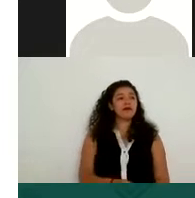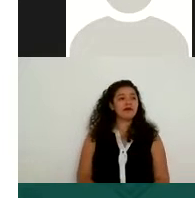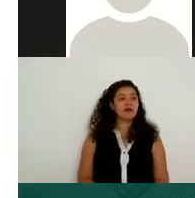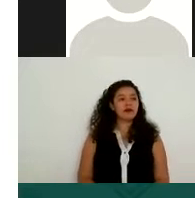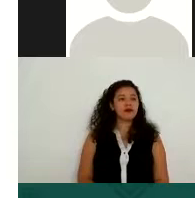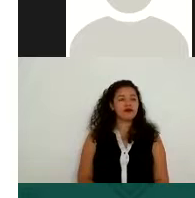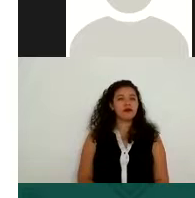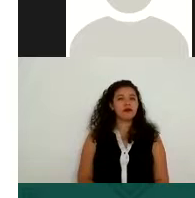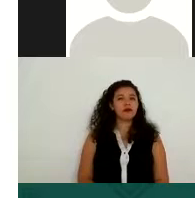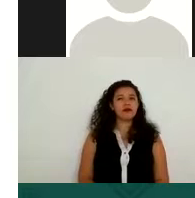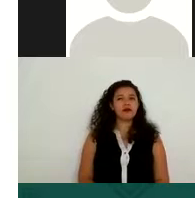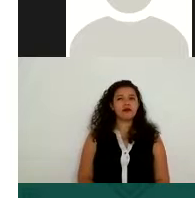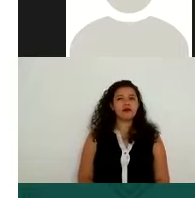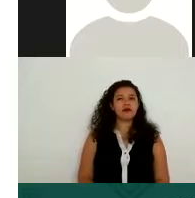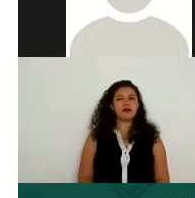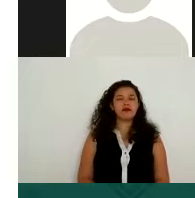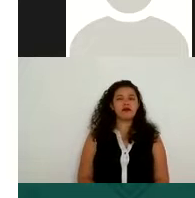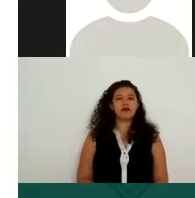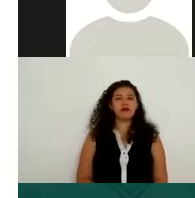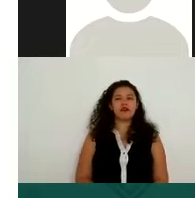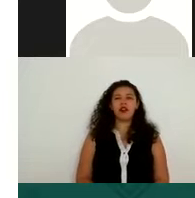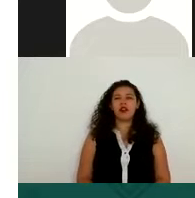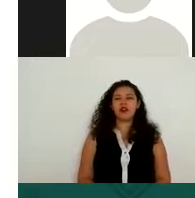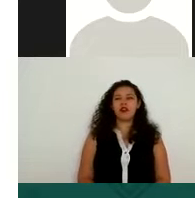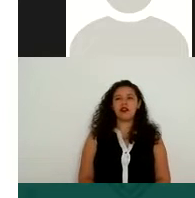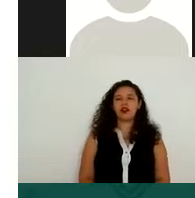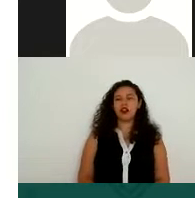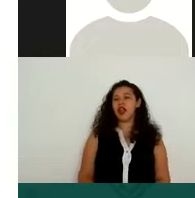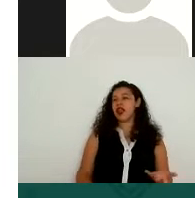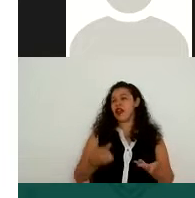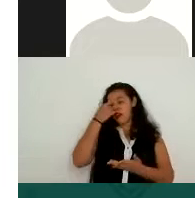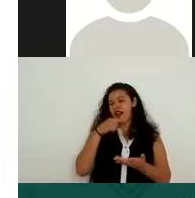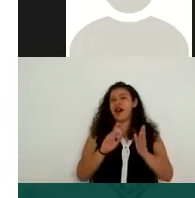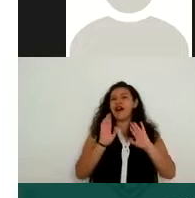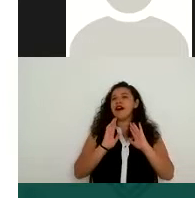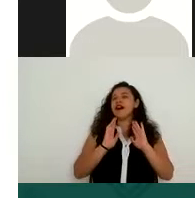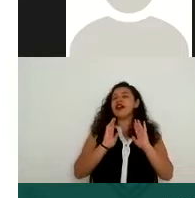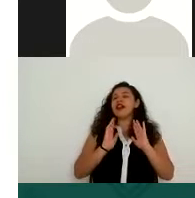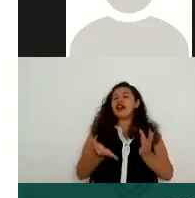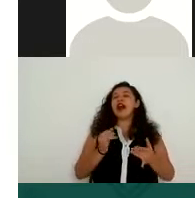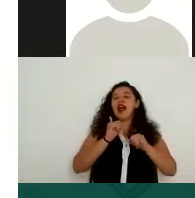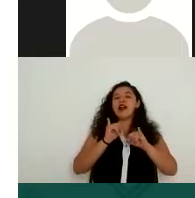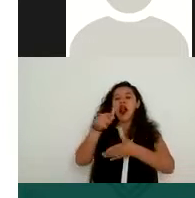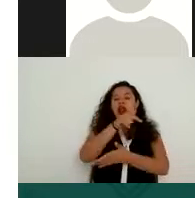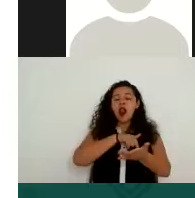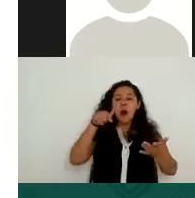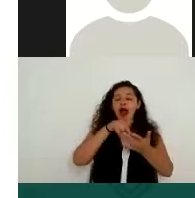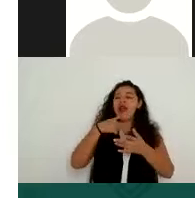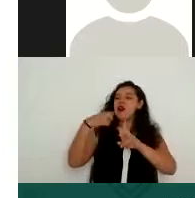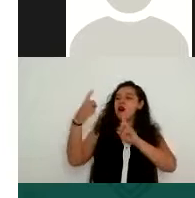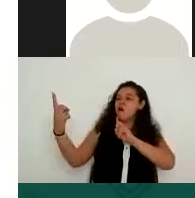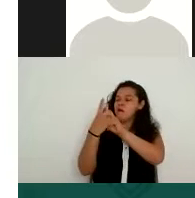Sobre todo porque ya estás ubicando un, acortando, ¿no? El, el, el lugar donde se va a, a encontrar.